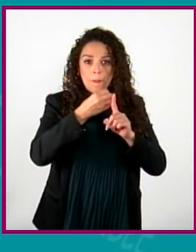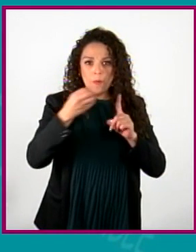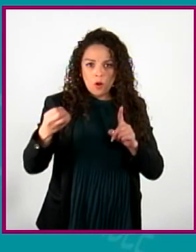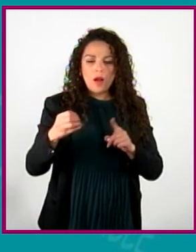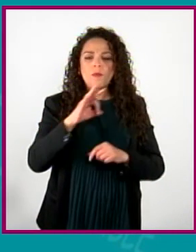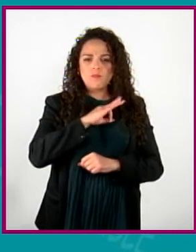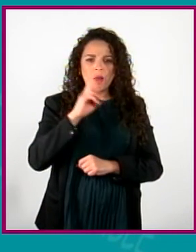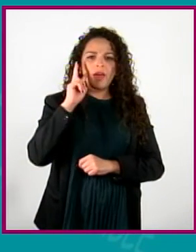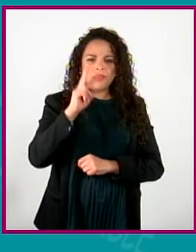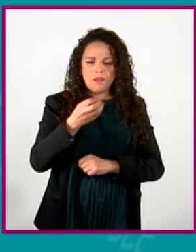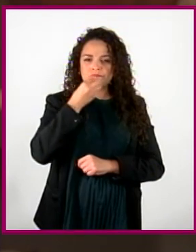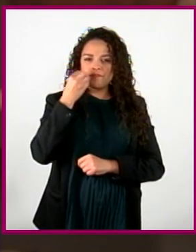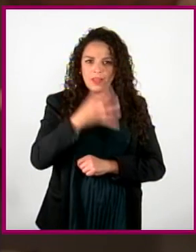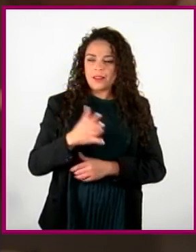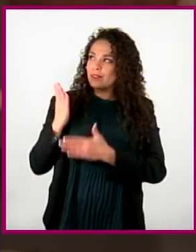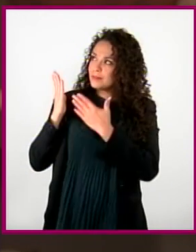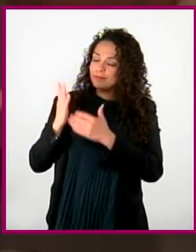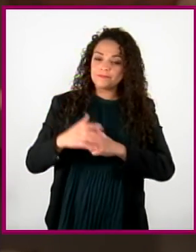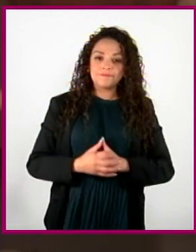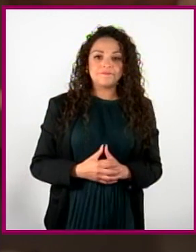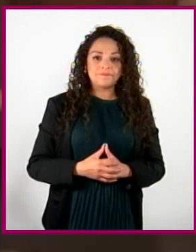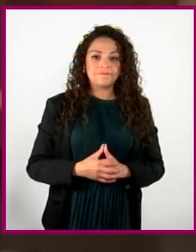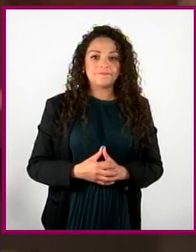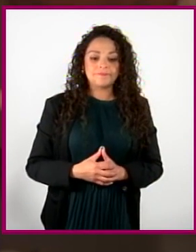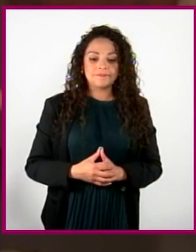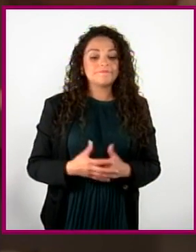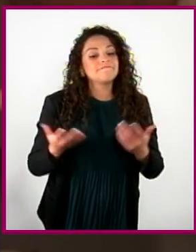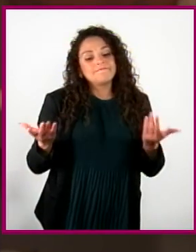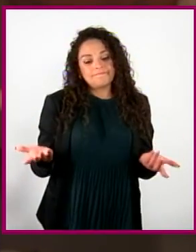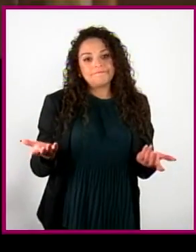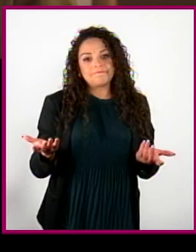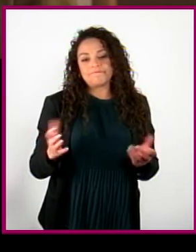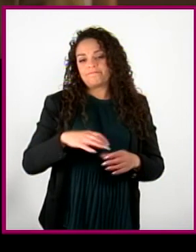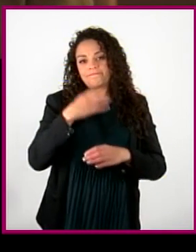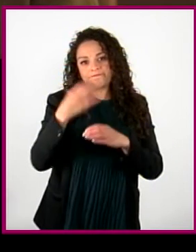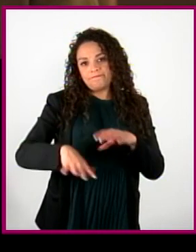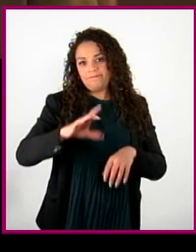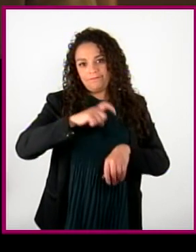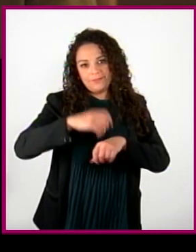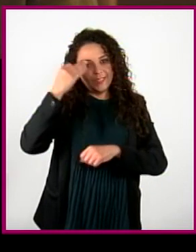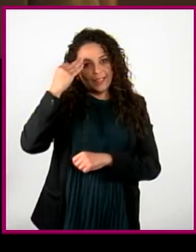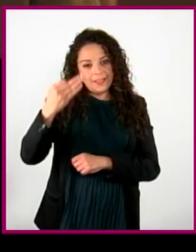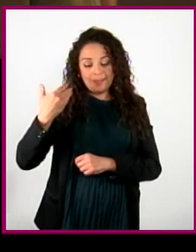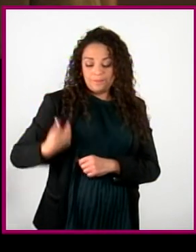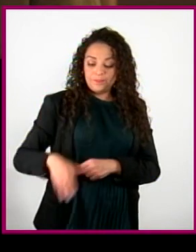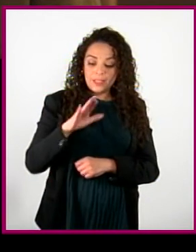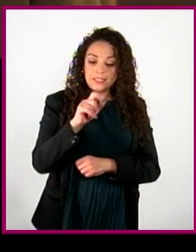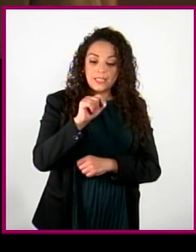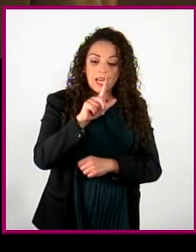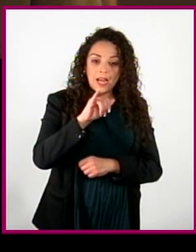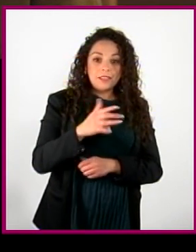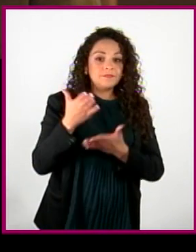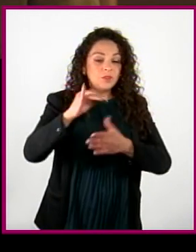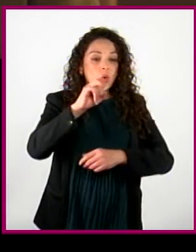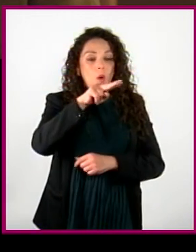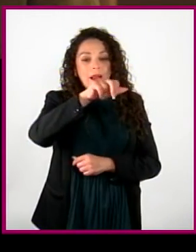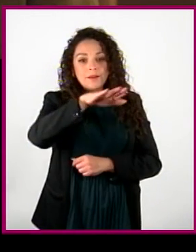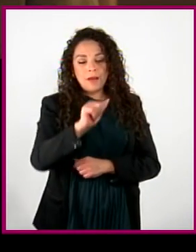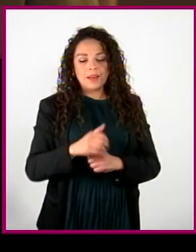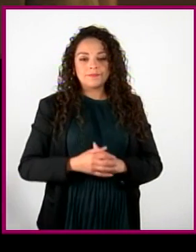muy chidos. Bueno, no les quitamos más su tiempo. Yo soy Sitla Li y él es Juanma.